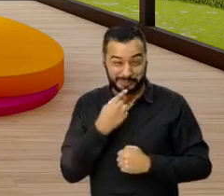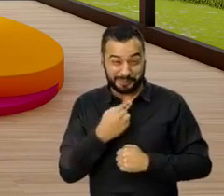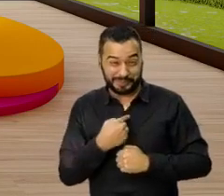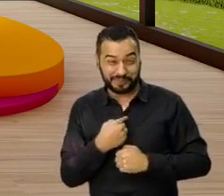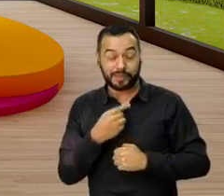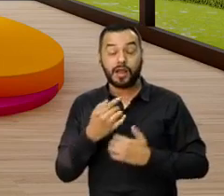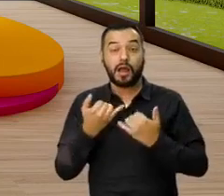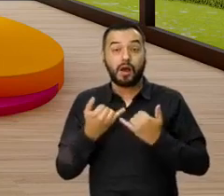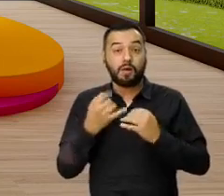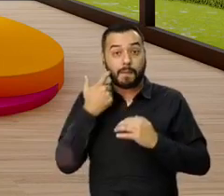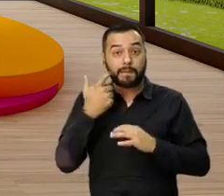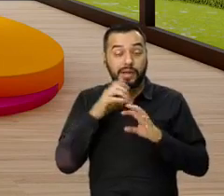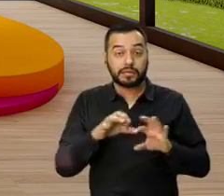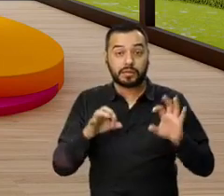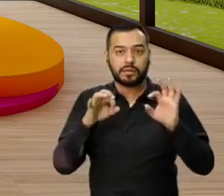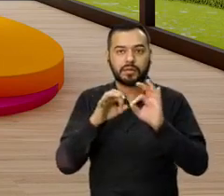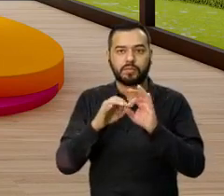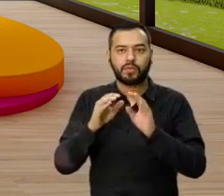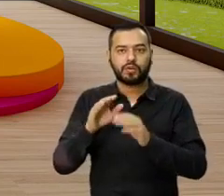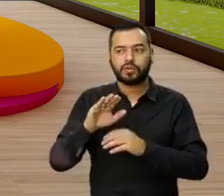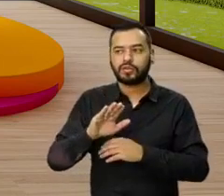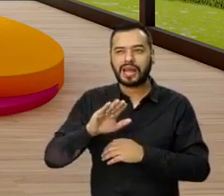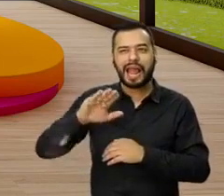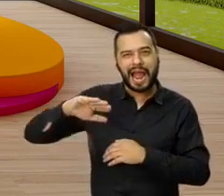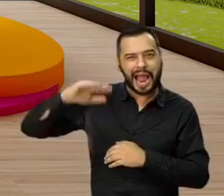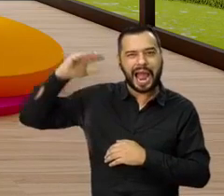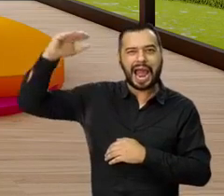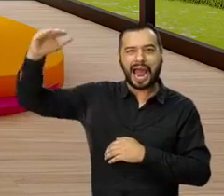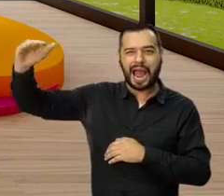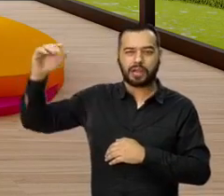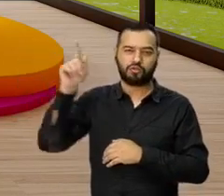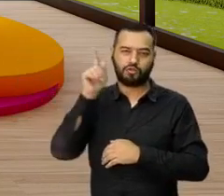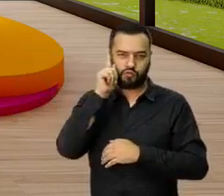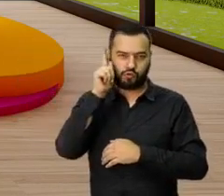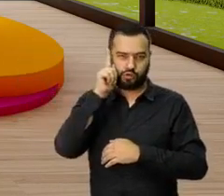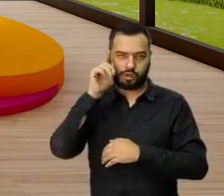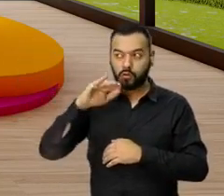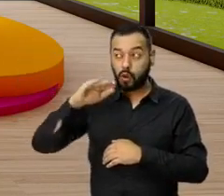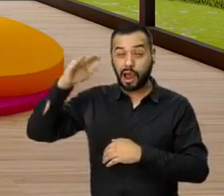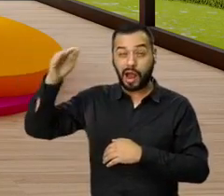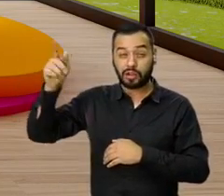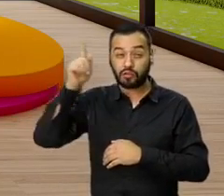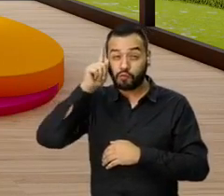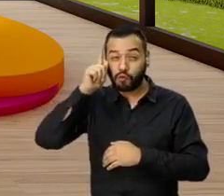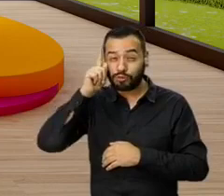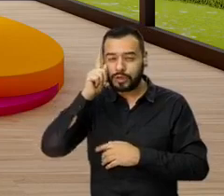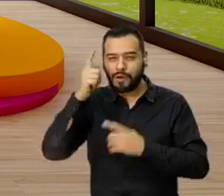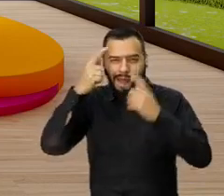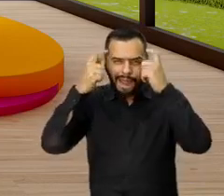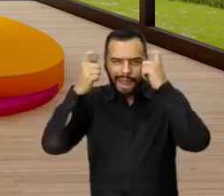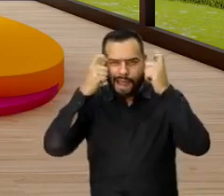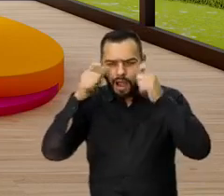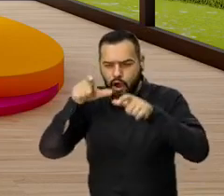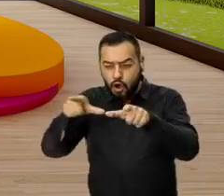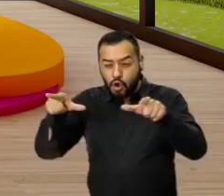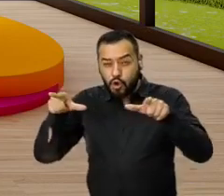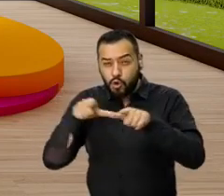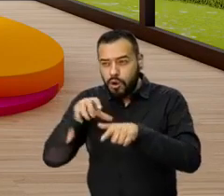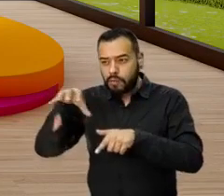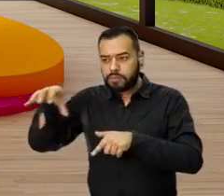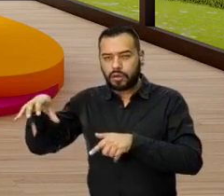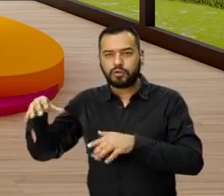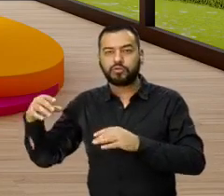en un momento dado, lo que es Altos de Fontibón. Está Altos de Fontibón estratégicamente ubicado porque tú puedes llegar